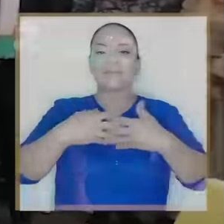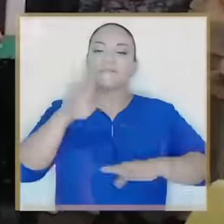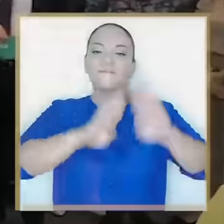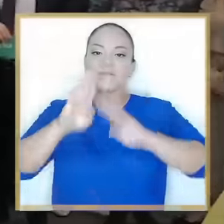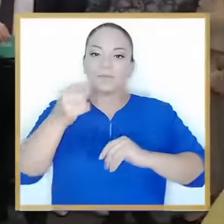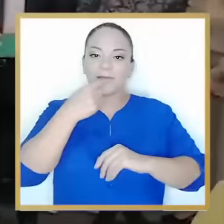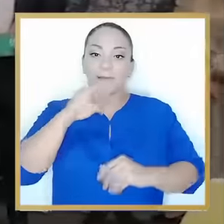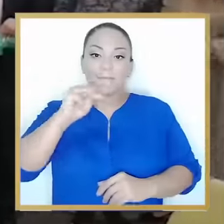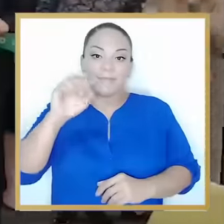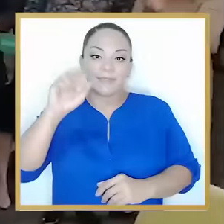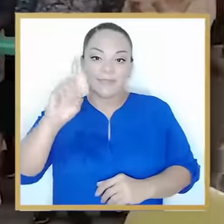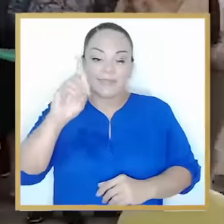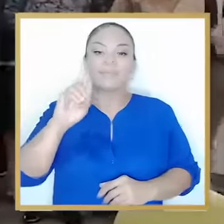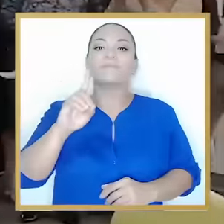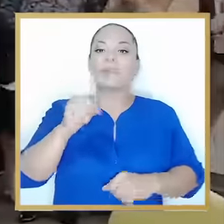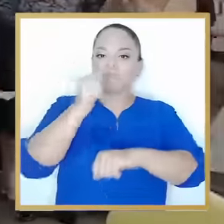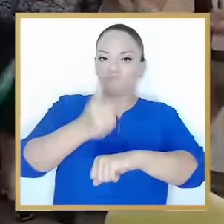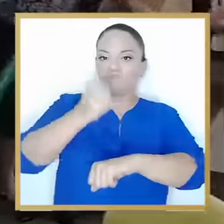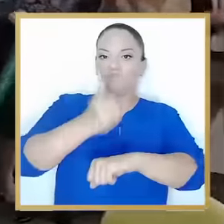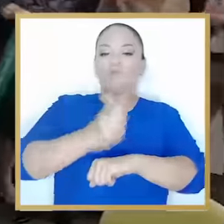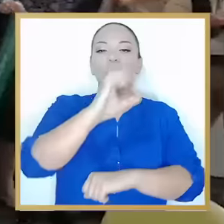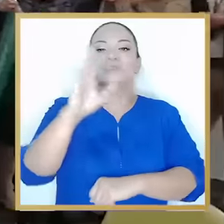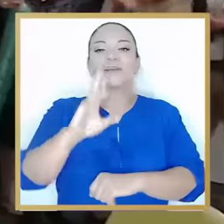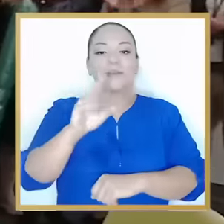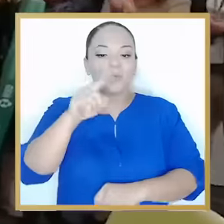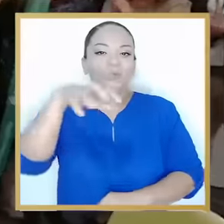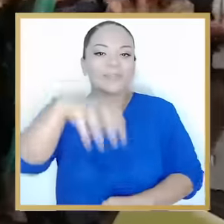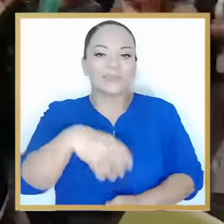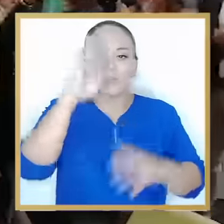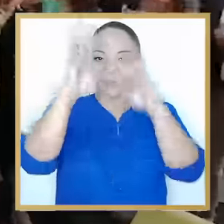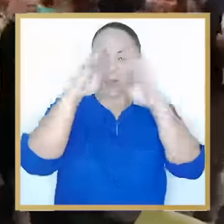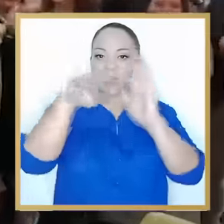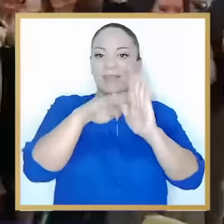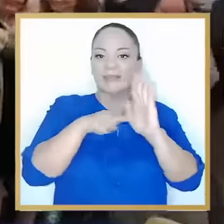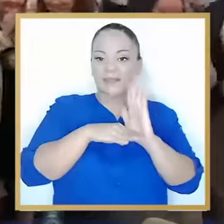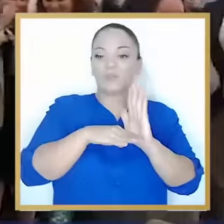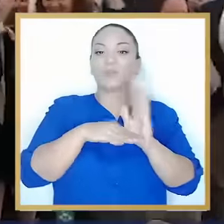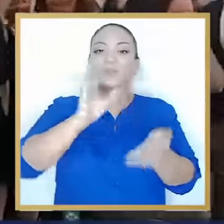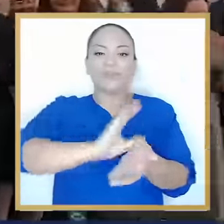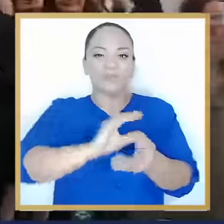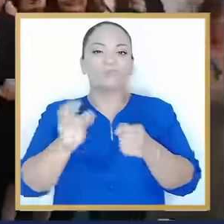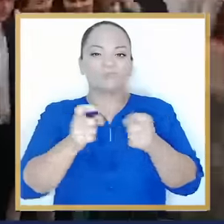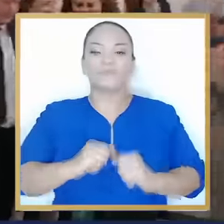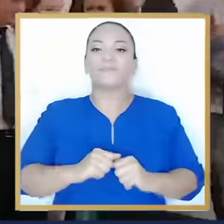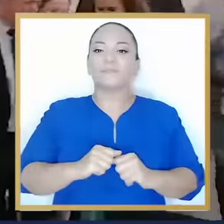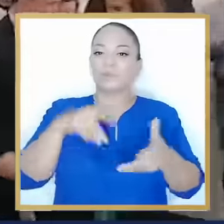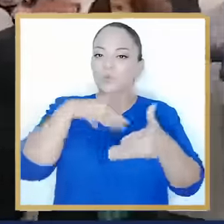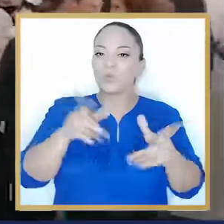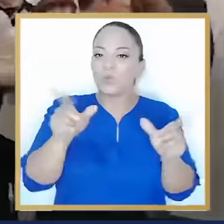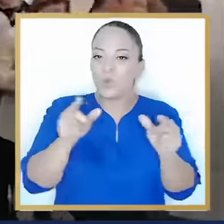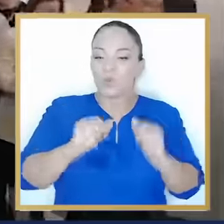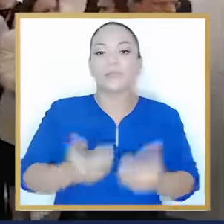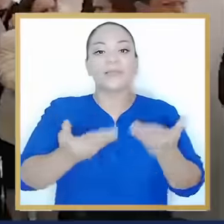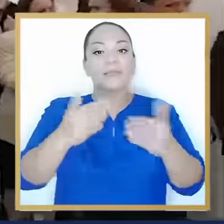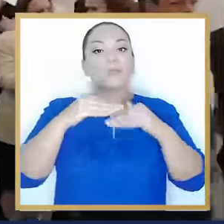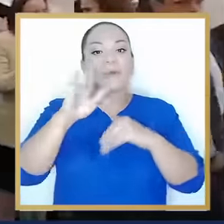La compañía biofarmacéutica Merck Sharp & Dom se expande en Costa Rica con un centro innovador en la gestión de datos clínicos para estudios oncológicos y